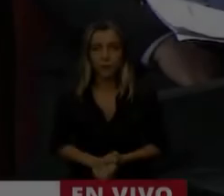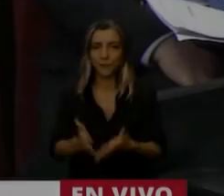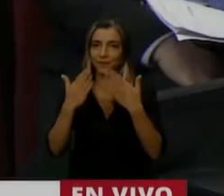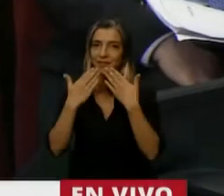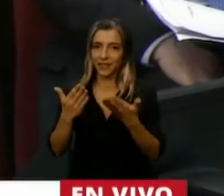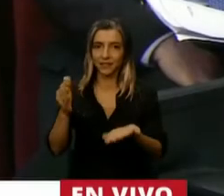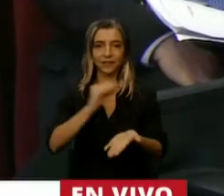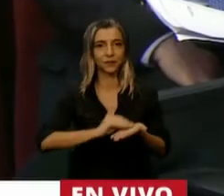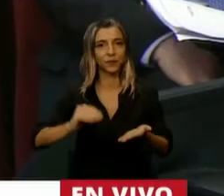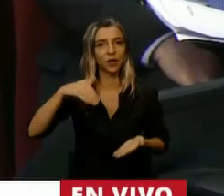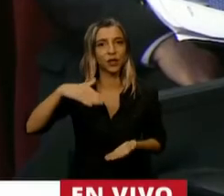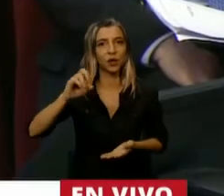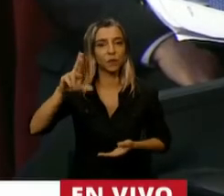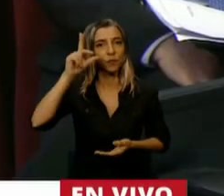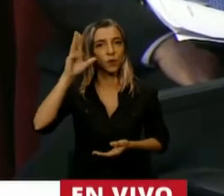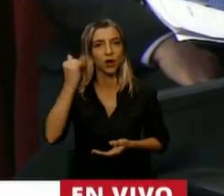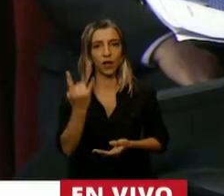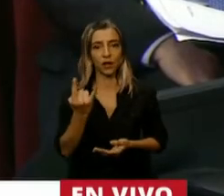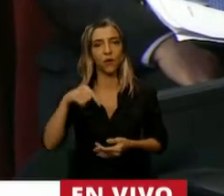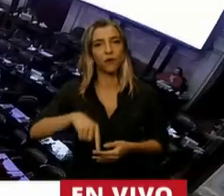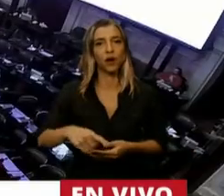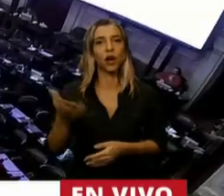...en el uso de la palabra el diputado Luis Condigiani.